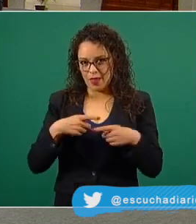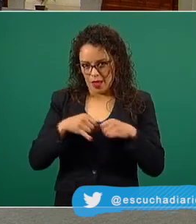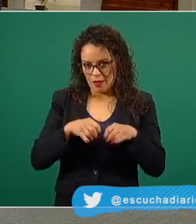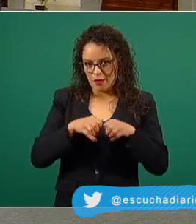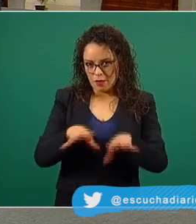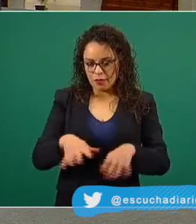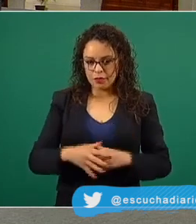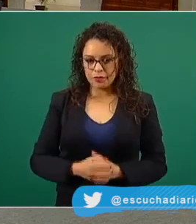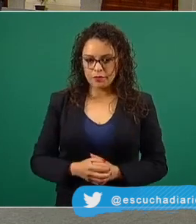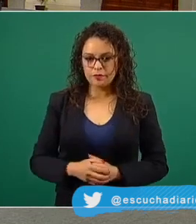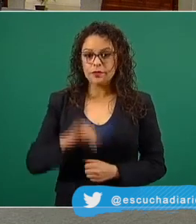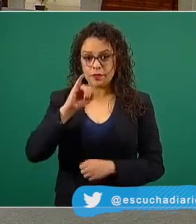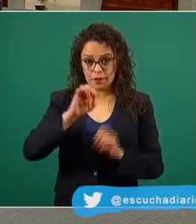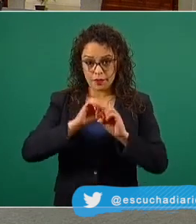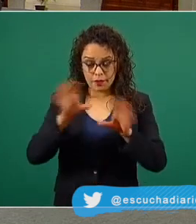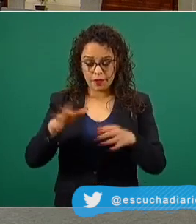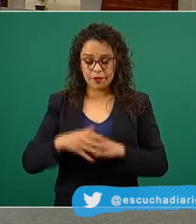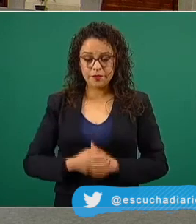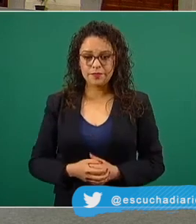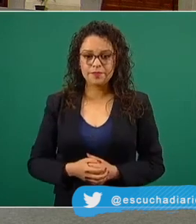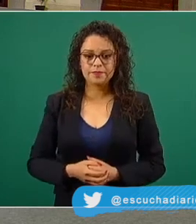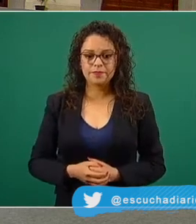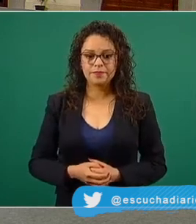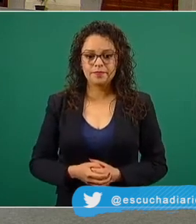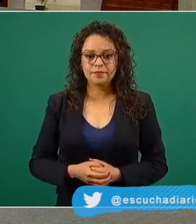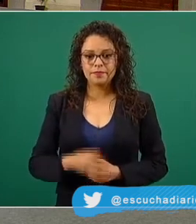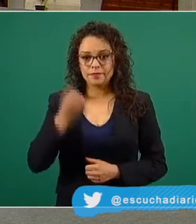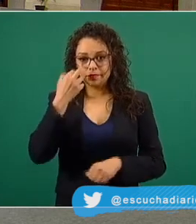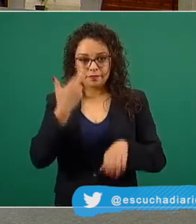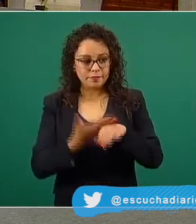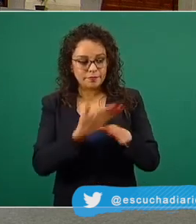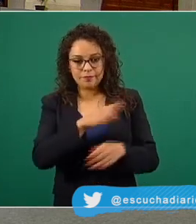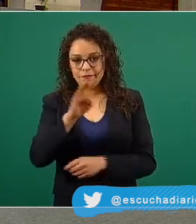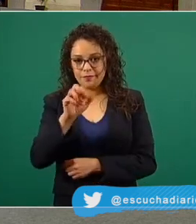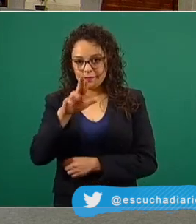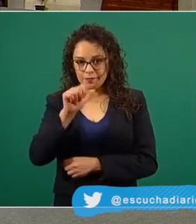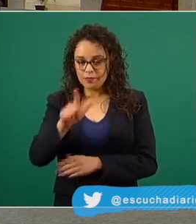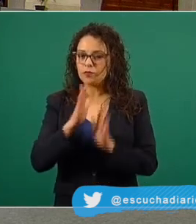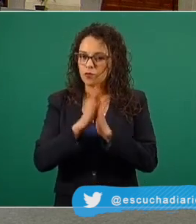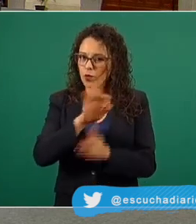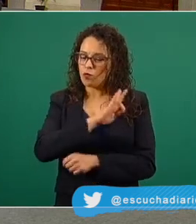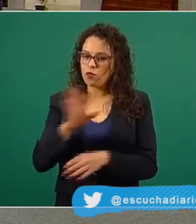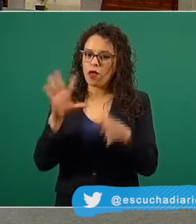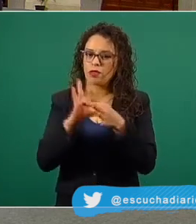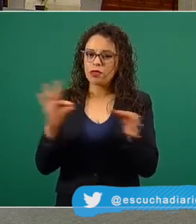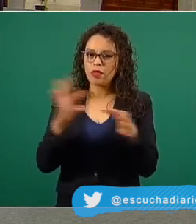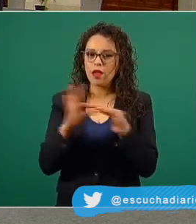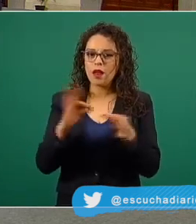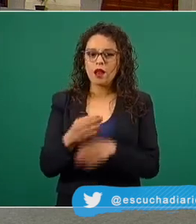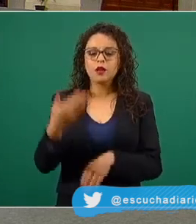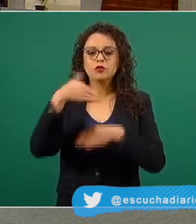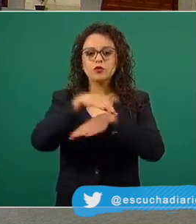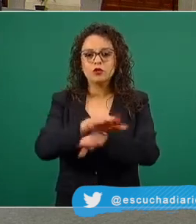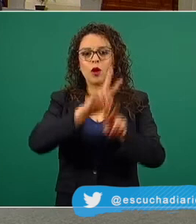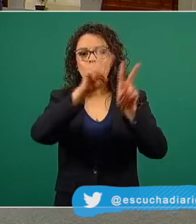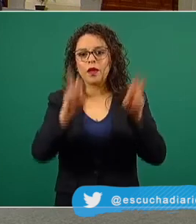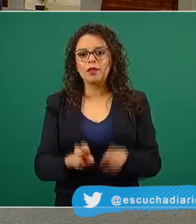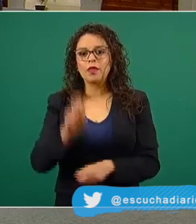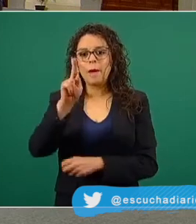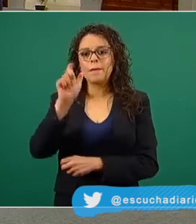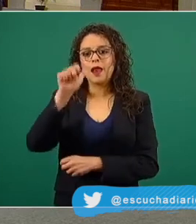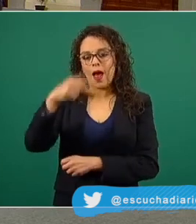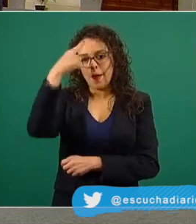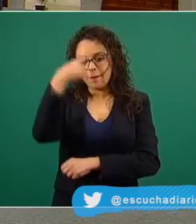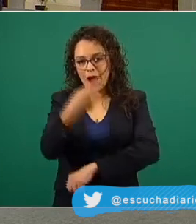Claro que sí. Me pide el señor presidente, secretario Bernal, si nos puede comentar del plan de vacunación